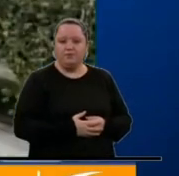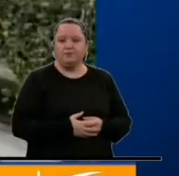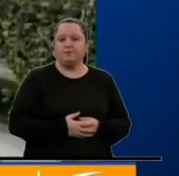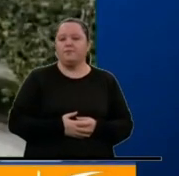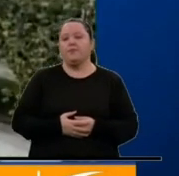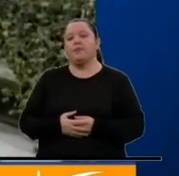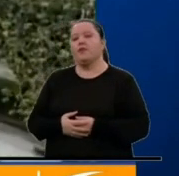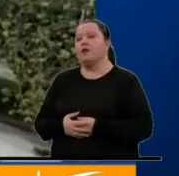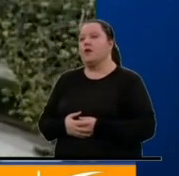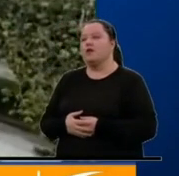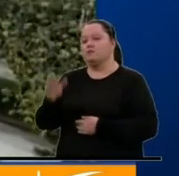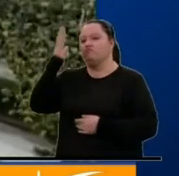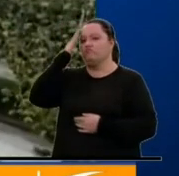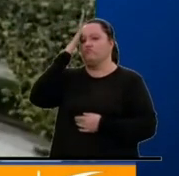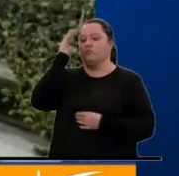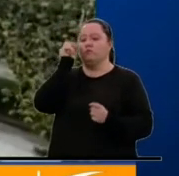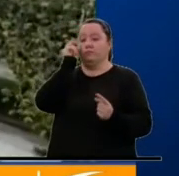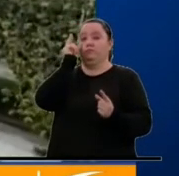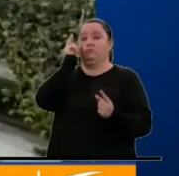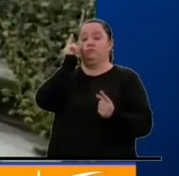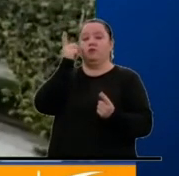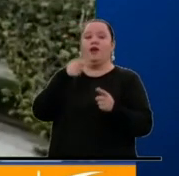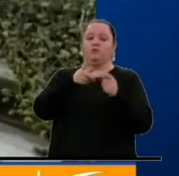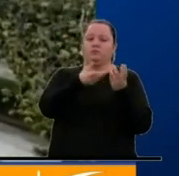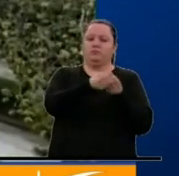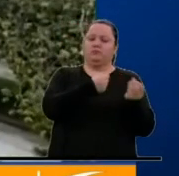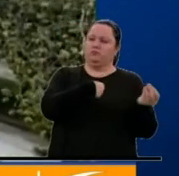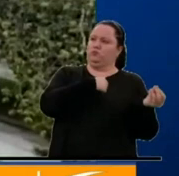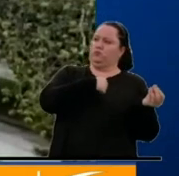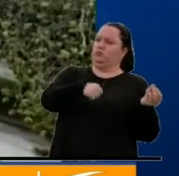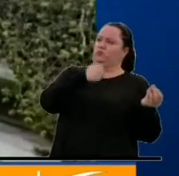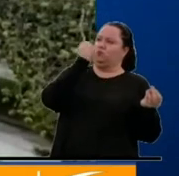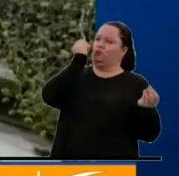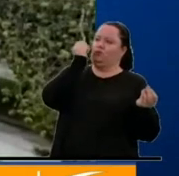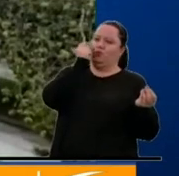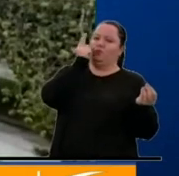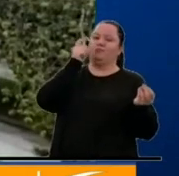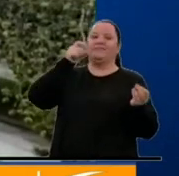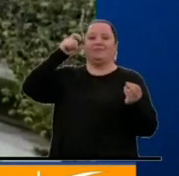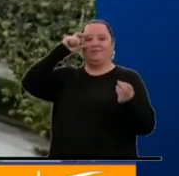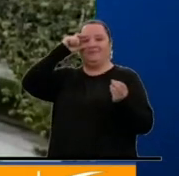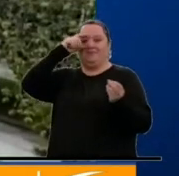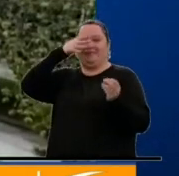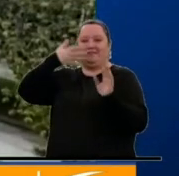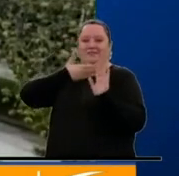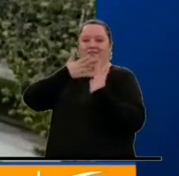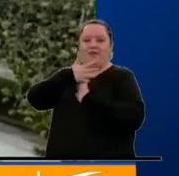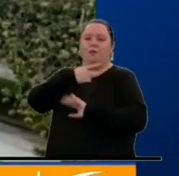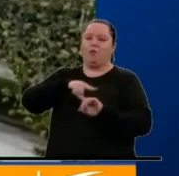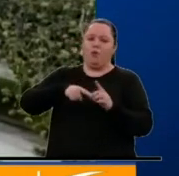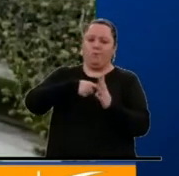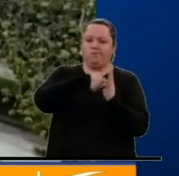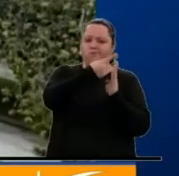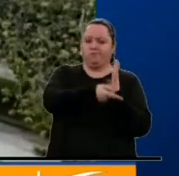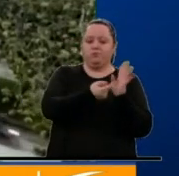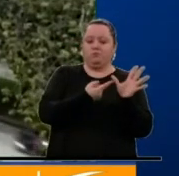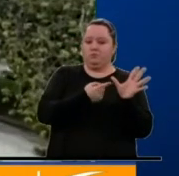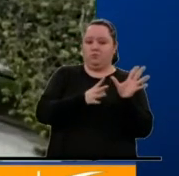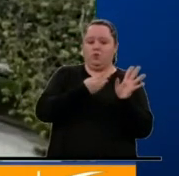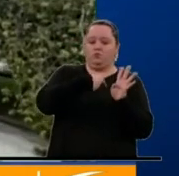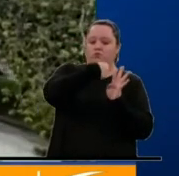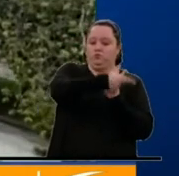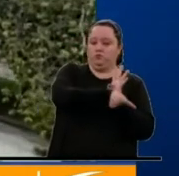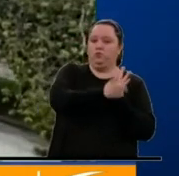Hubo, digamos, sabemos que hubo sorpresa en varios grupos, también con el anuncio del presidente, pero todos en estos momentos, los otros cuatro grupos,